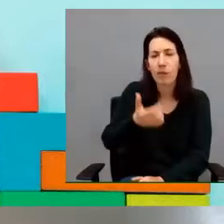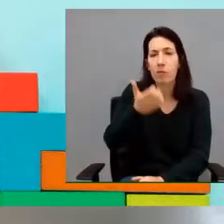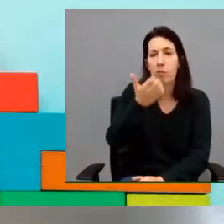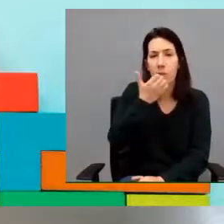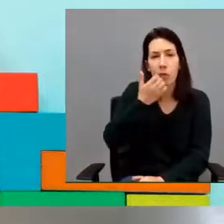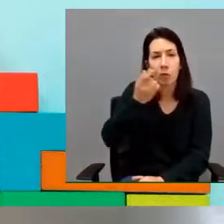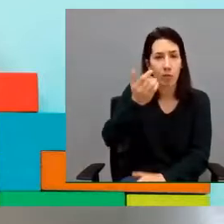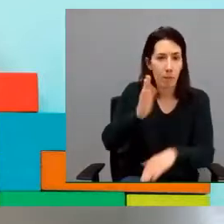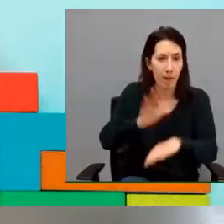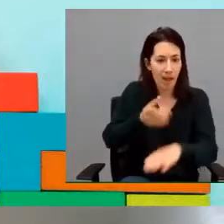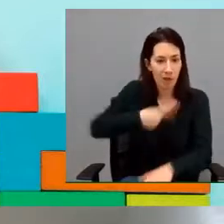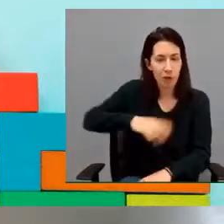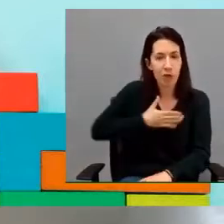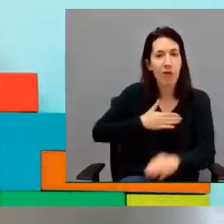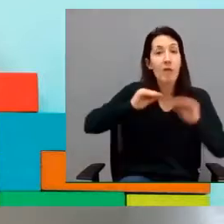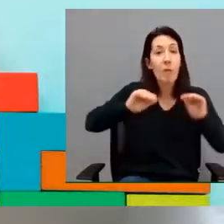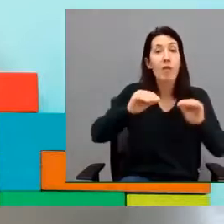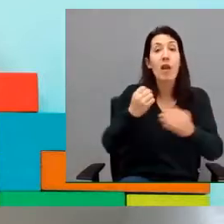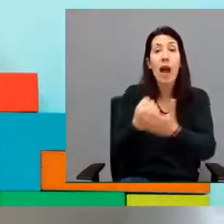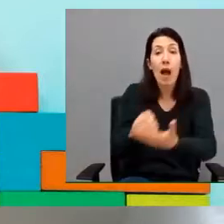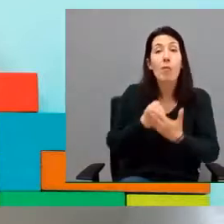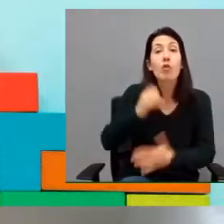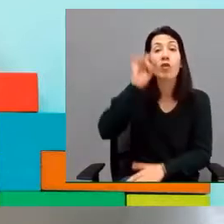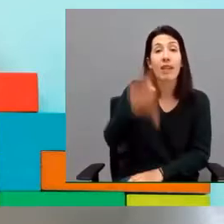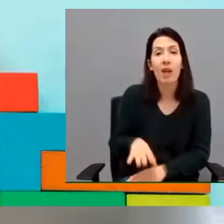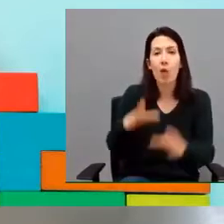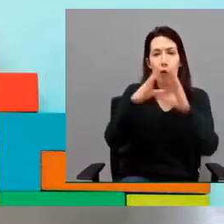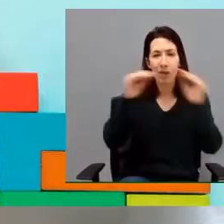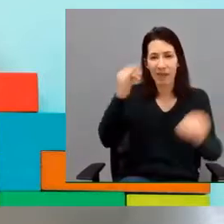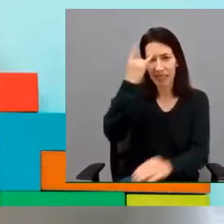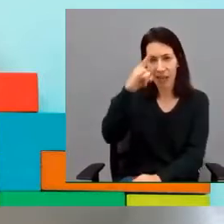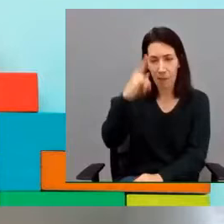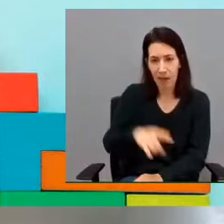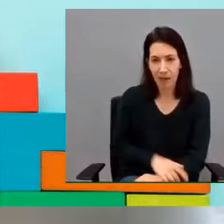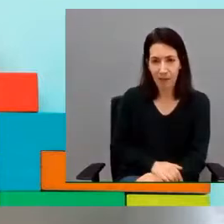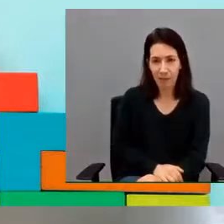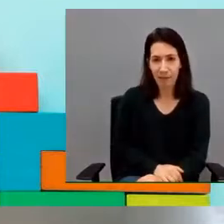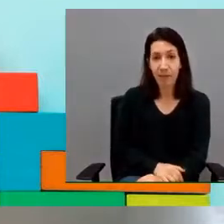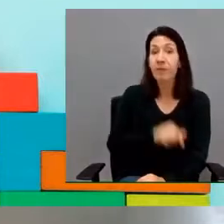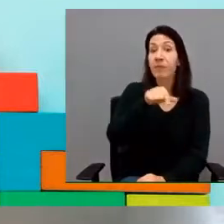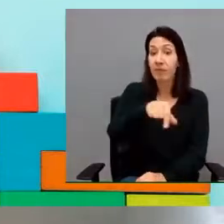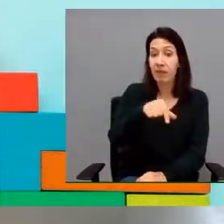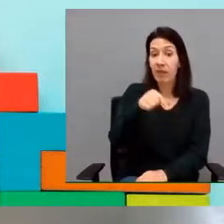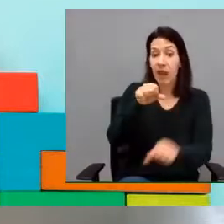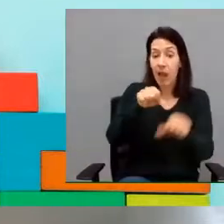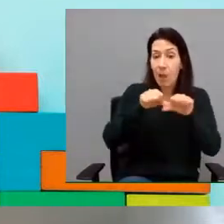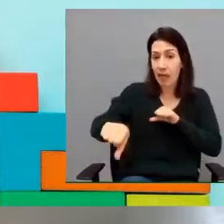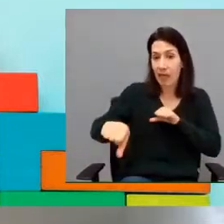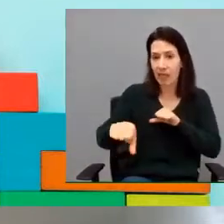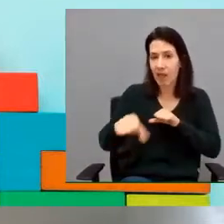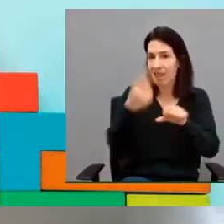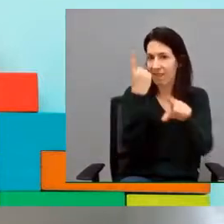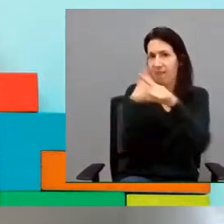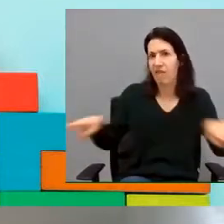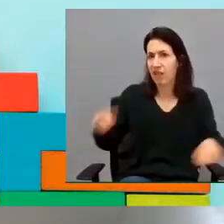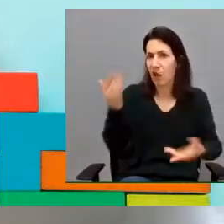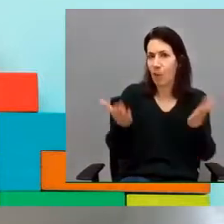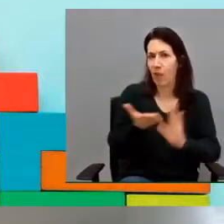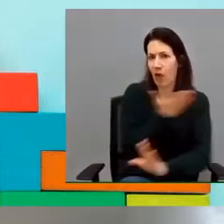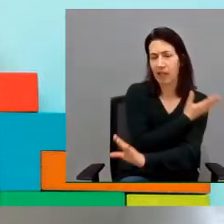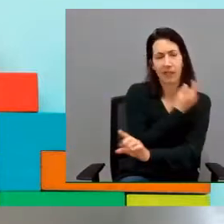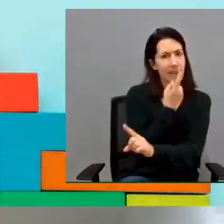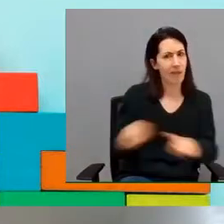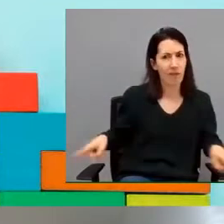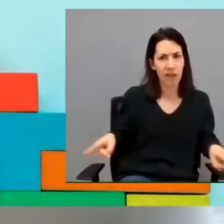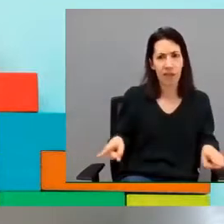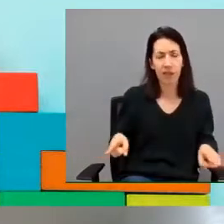formación y es el respaldo de la Universidad de Salamanca. A partir de aquí, hay un antes y un después. En